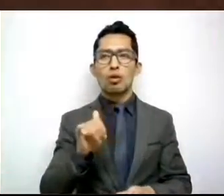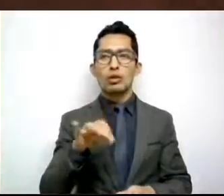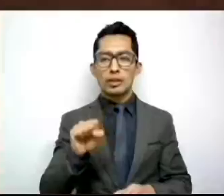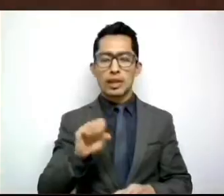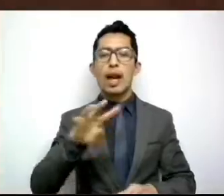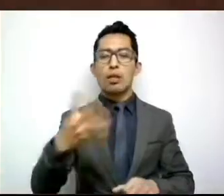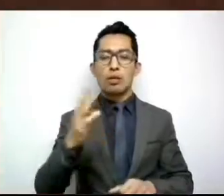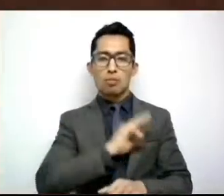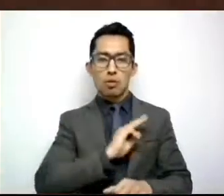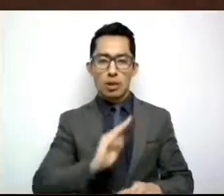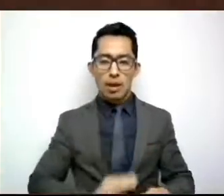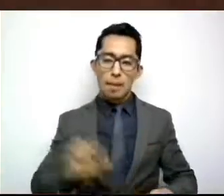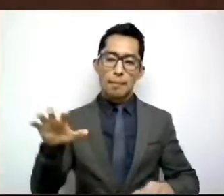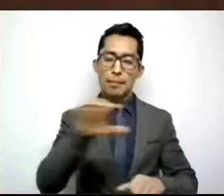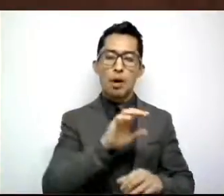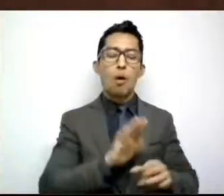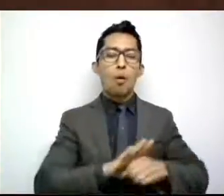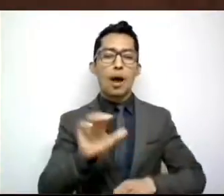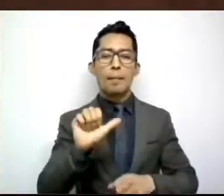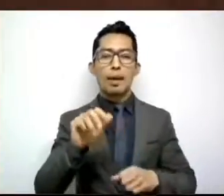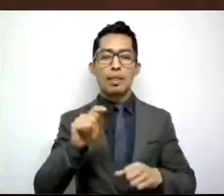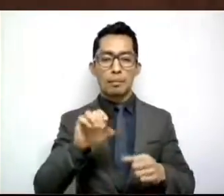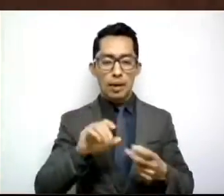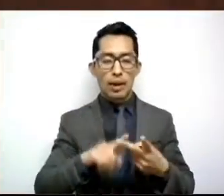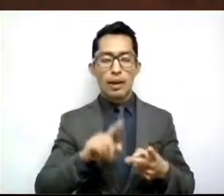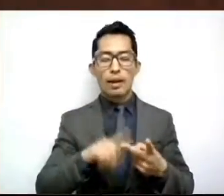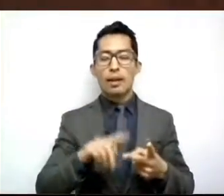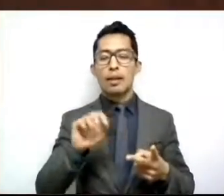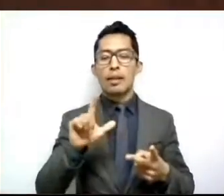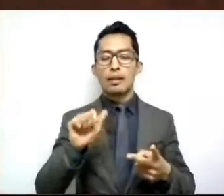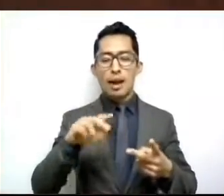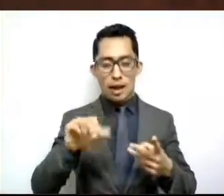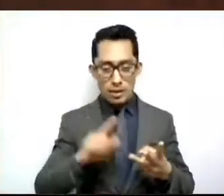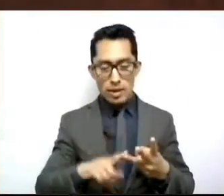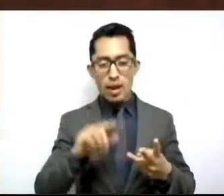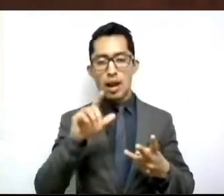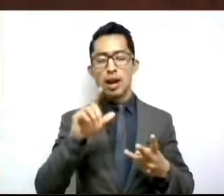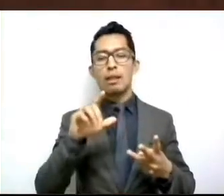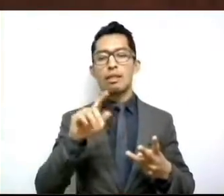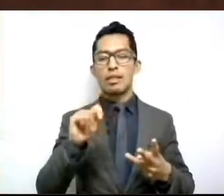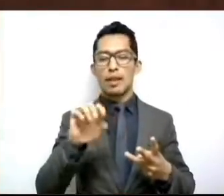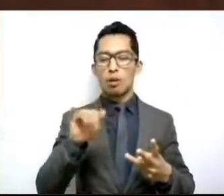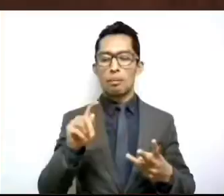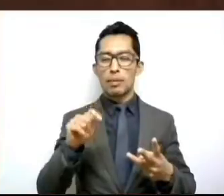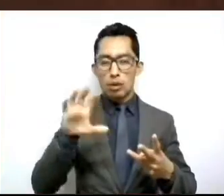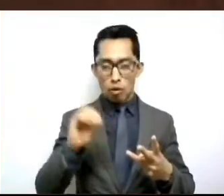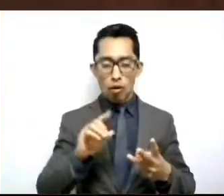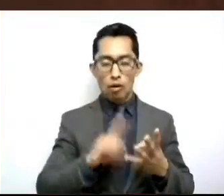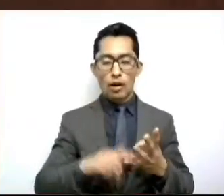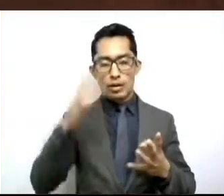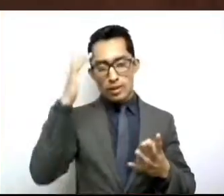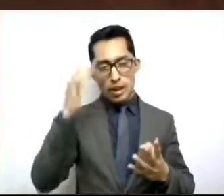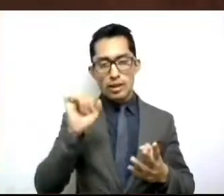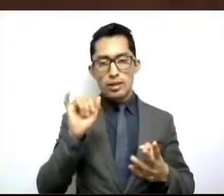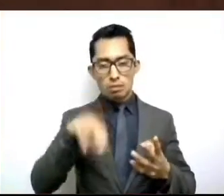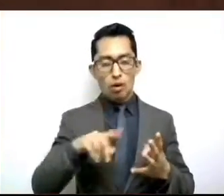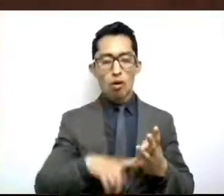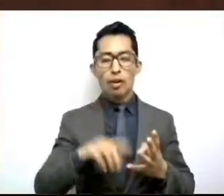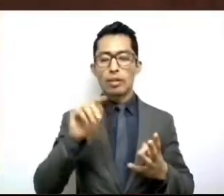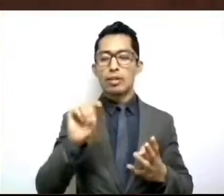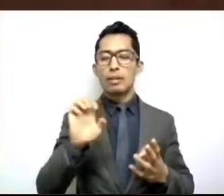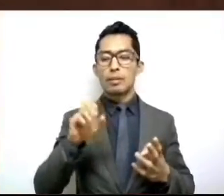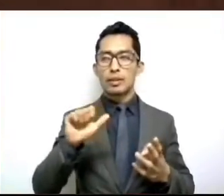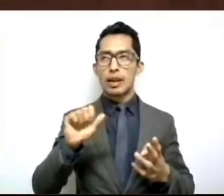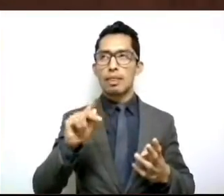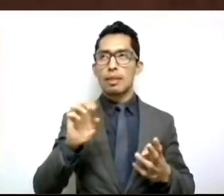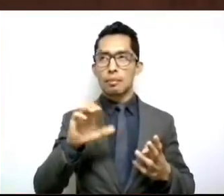como son Amatepec, Tlatlaya, Lubianos, Tejupilco, San Simón de Guerrero, Temazcal, Tepec,